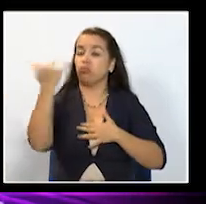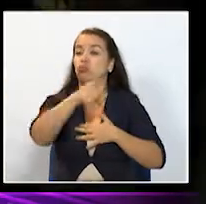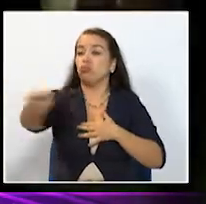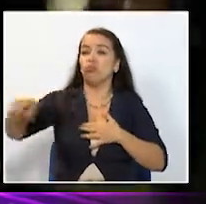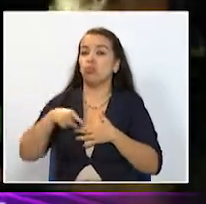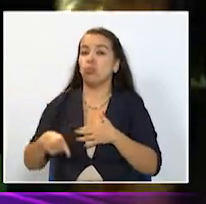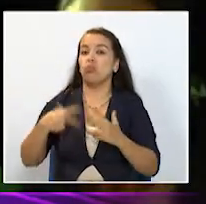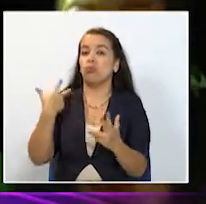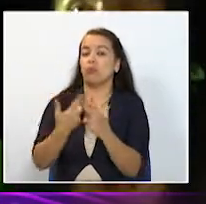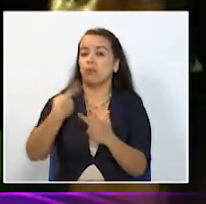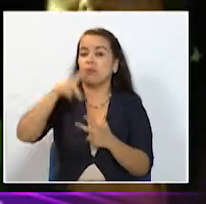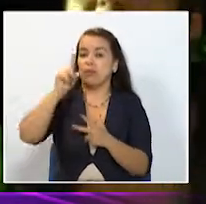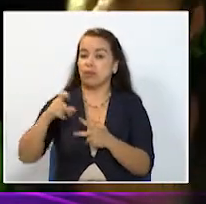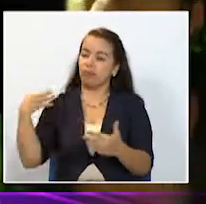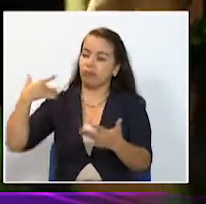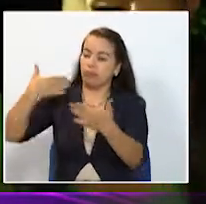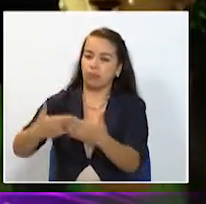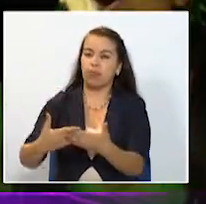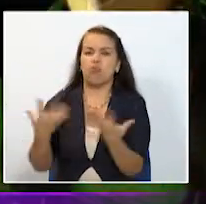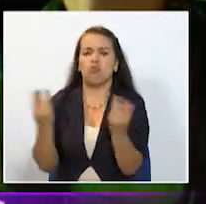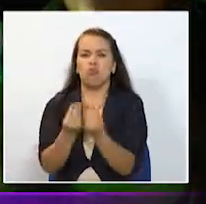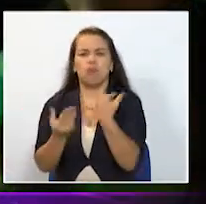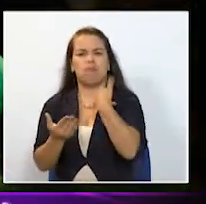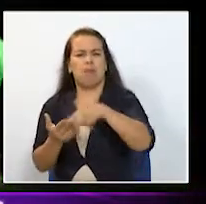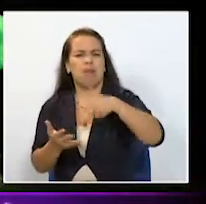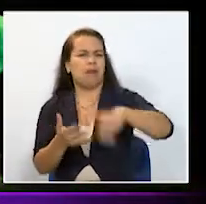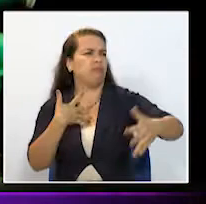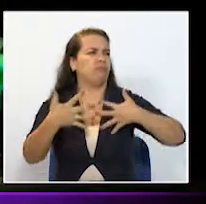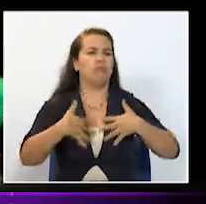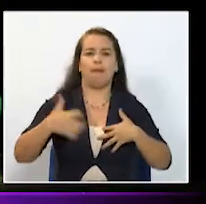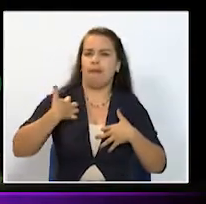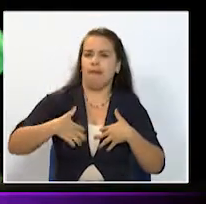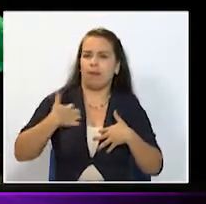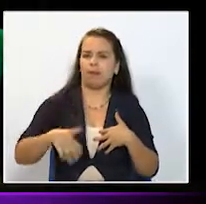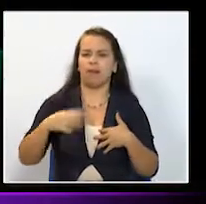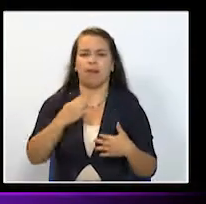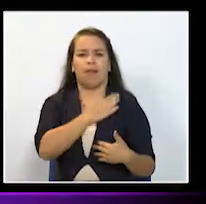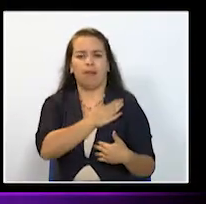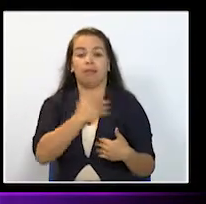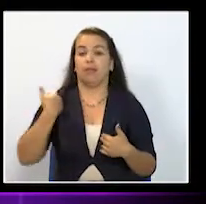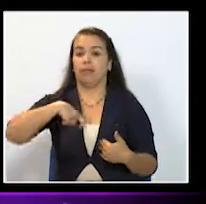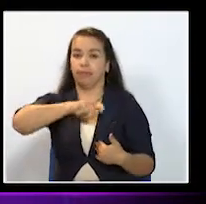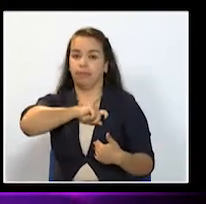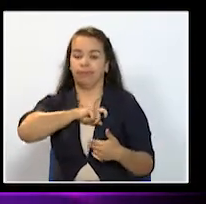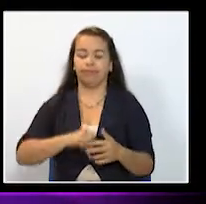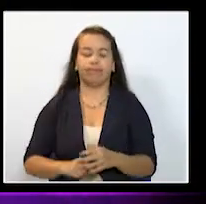número 16 con grupos artísticos que vienen de Argentina Canadá y España